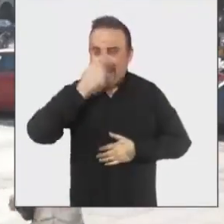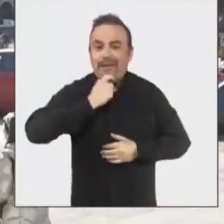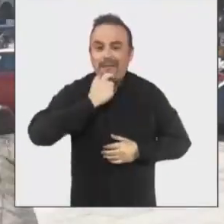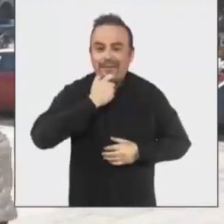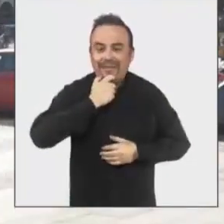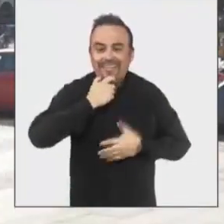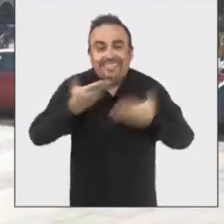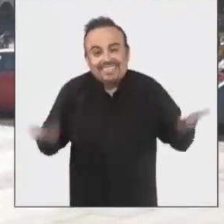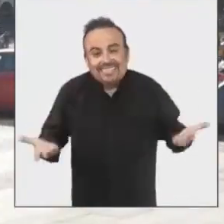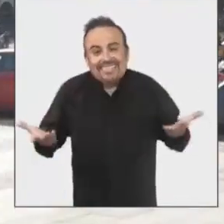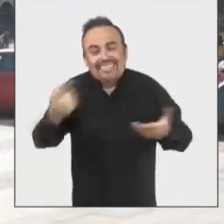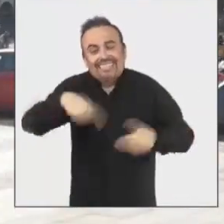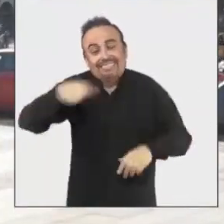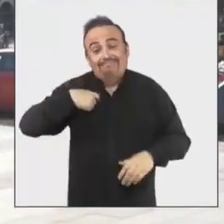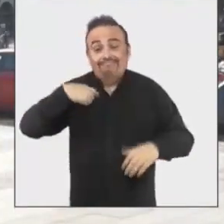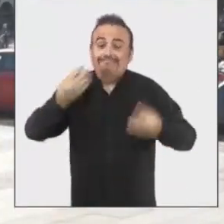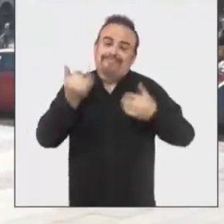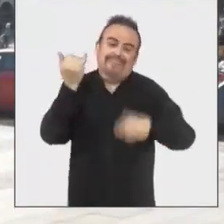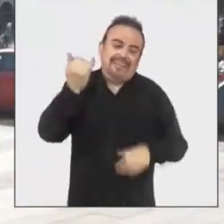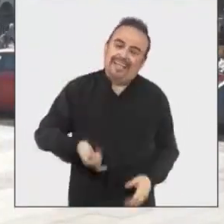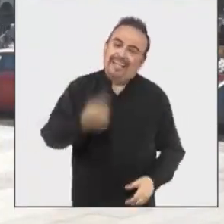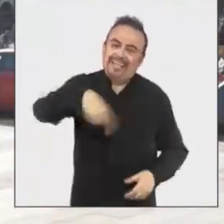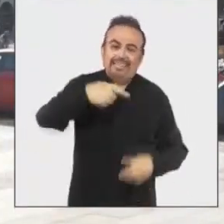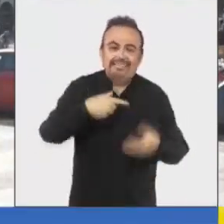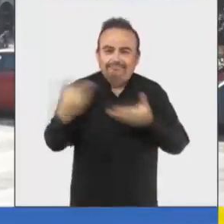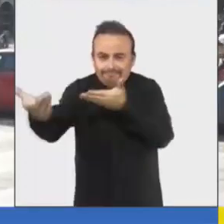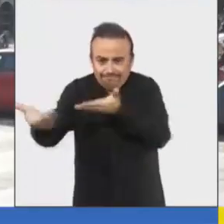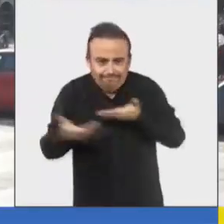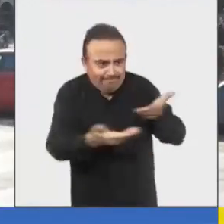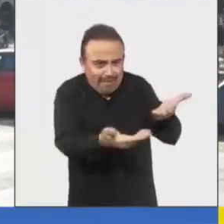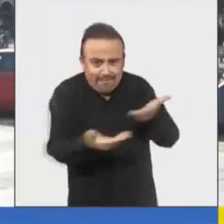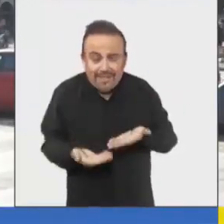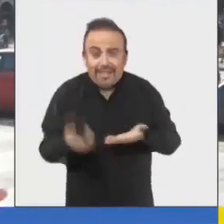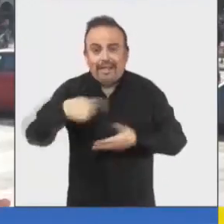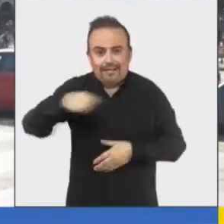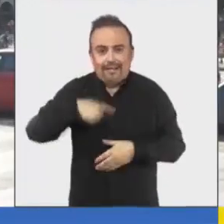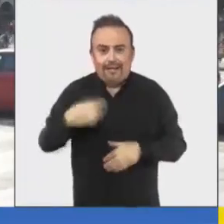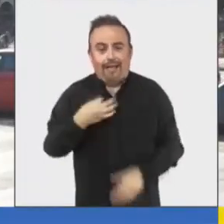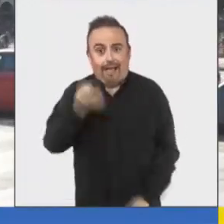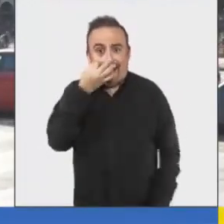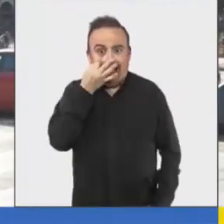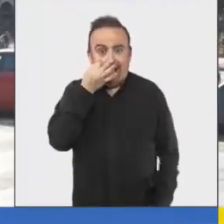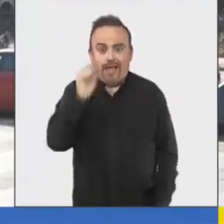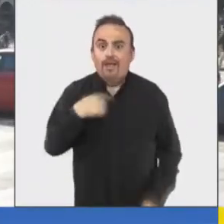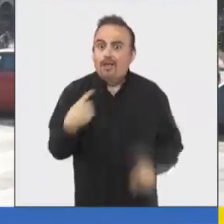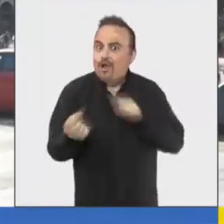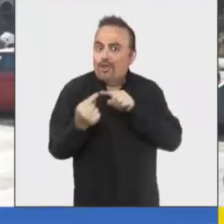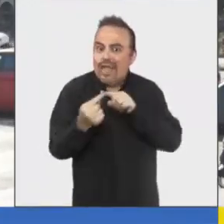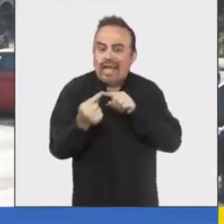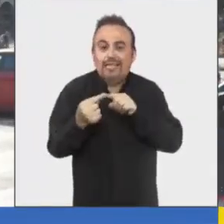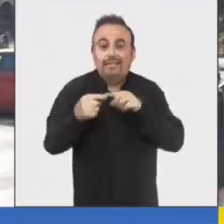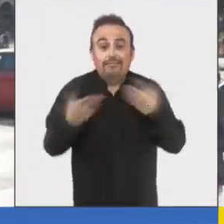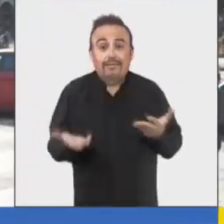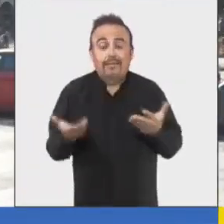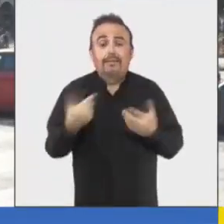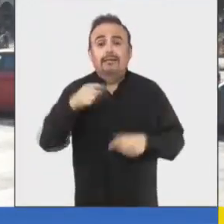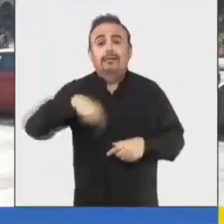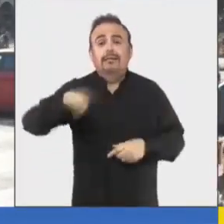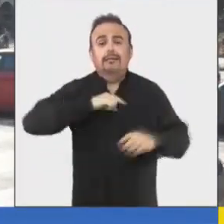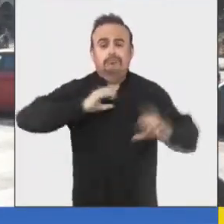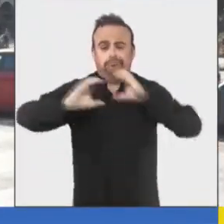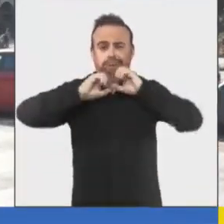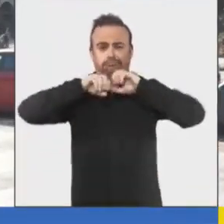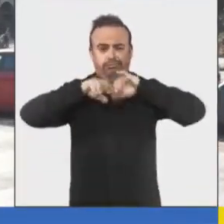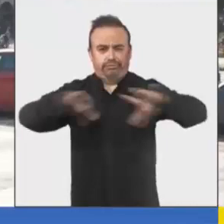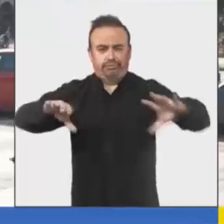Mendoza. De esta forma nosotros como siempre las y los dejamos cortalmente invitados a que se mantengan en contacto con nosotros a través de nuestras